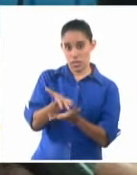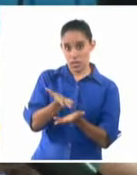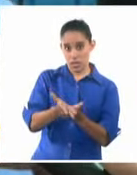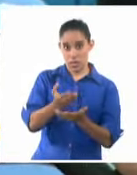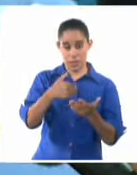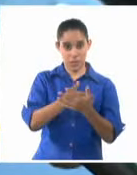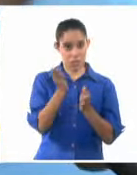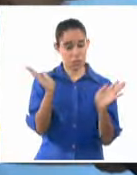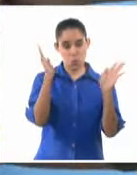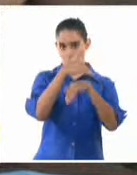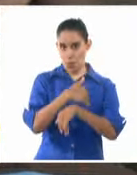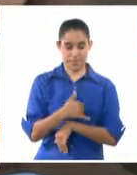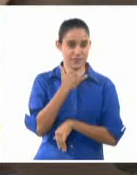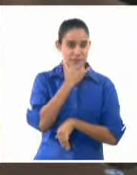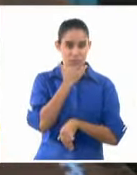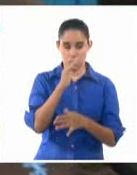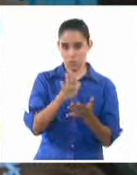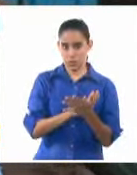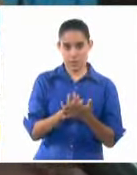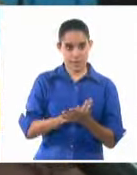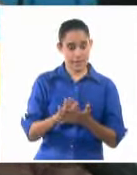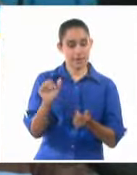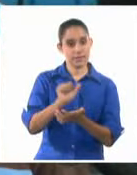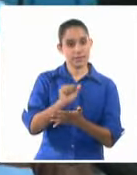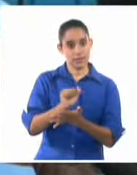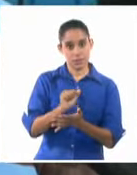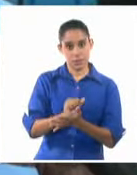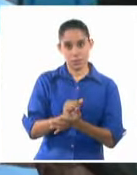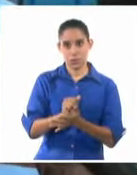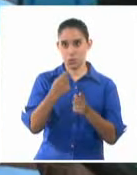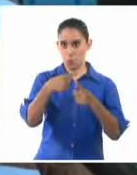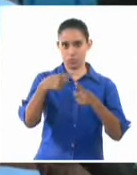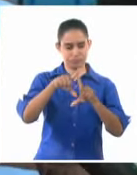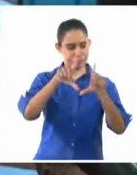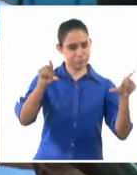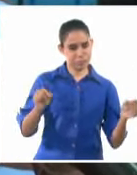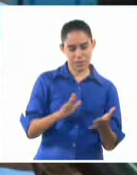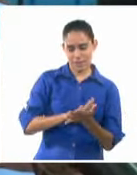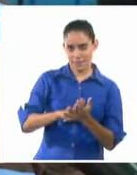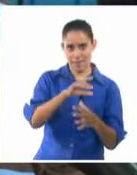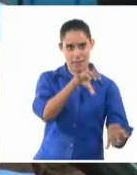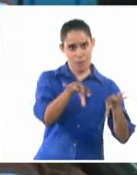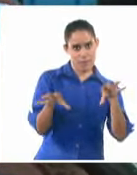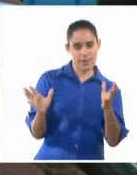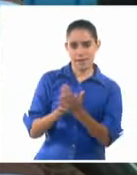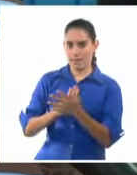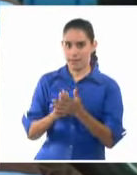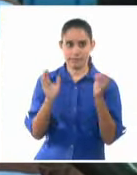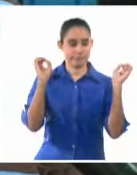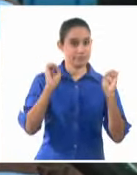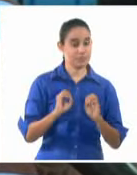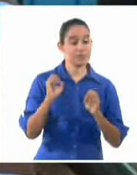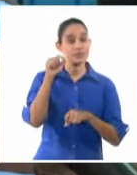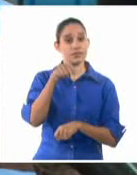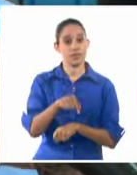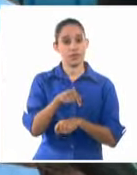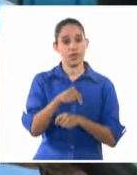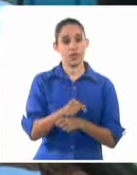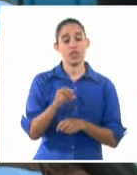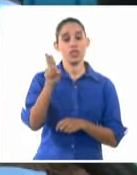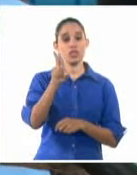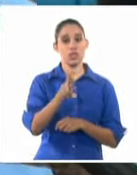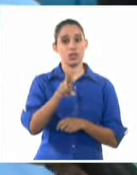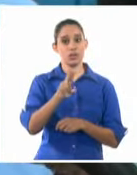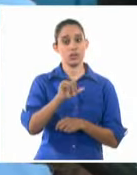No debemos tener afectación al servicio en ninguna región del país y ya para la hora de máxima demanda estamos estimando una afectación de 227 megawatt.